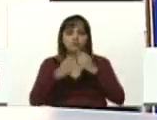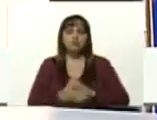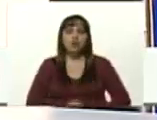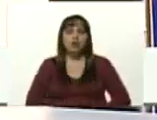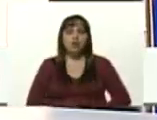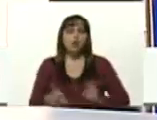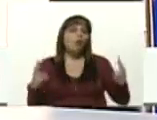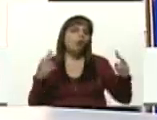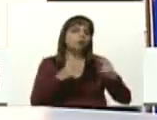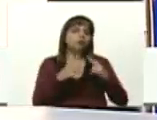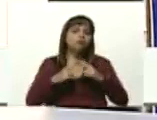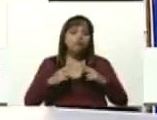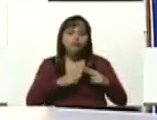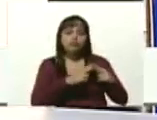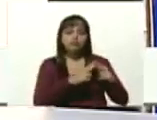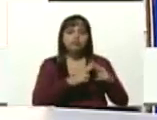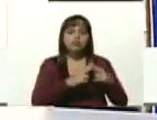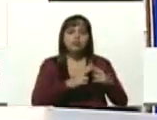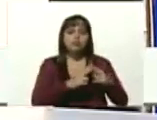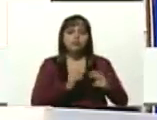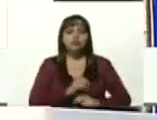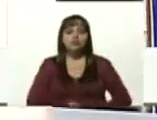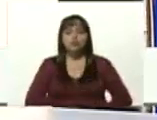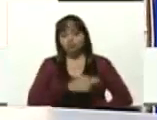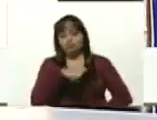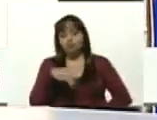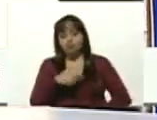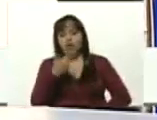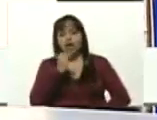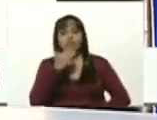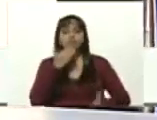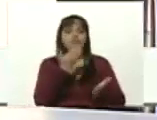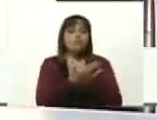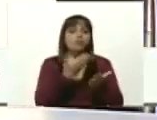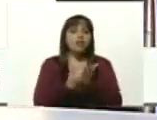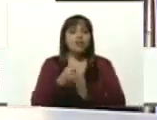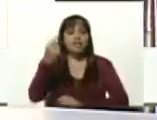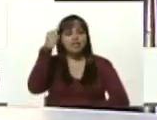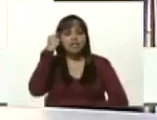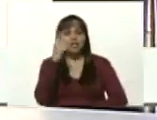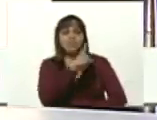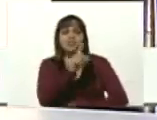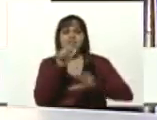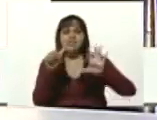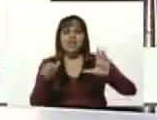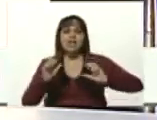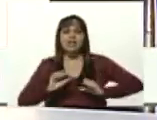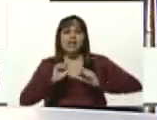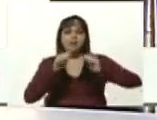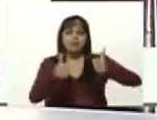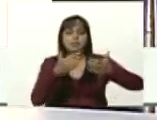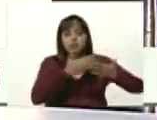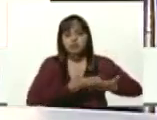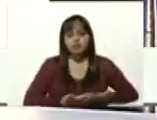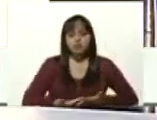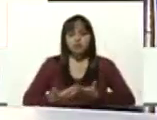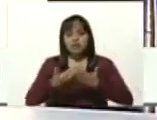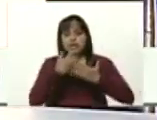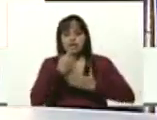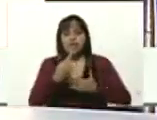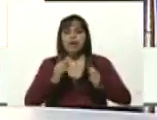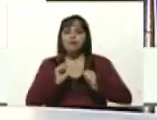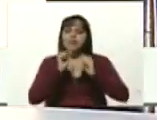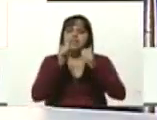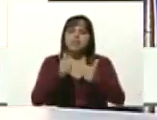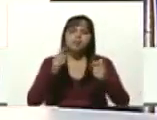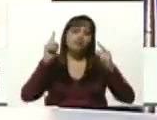conocimiento y nosotros estamos presidente proponiendo que el día dieciséis cuando arranca el calendario escolar arranquemos